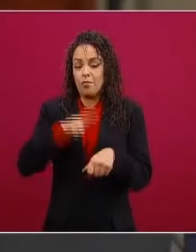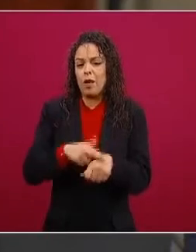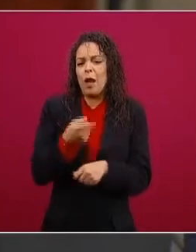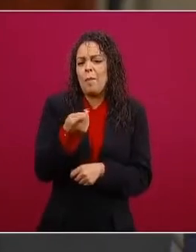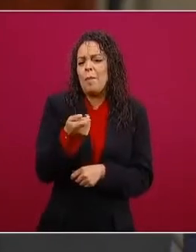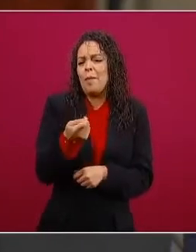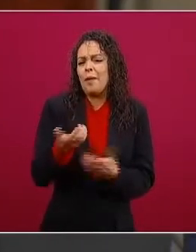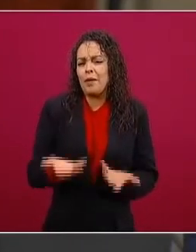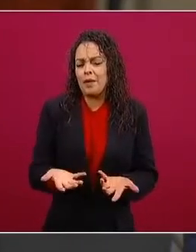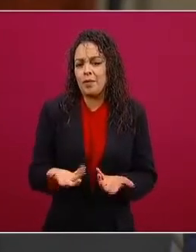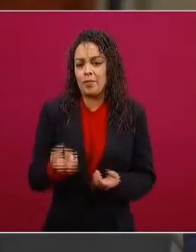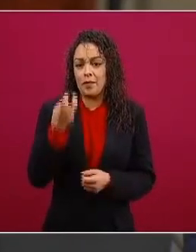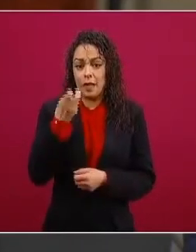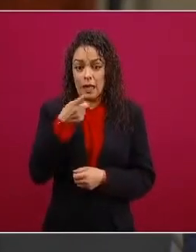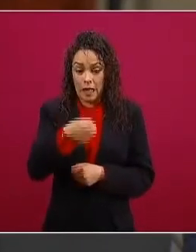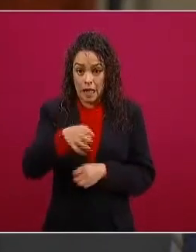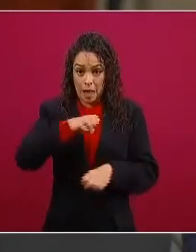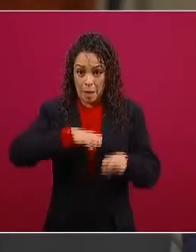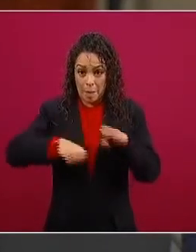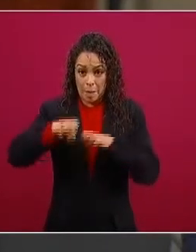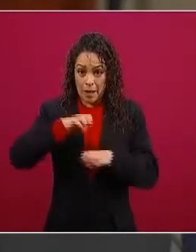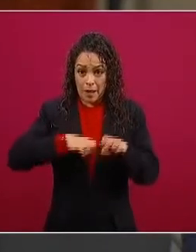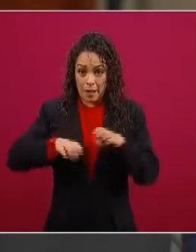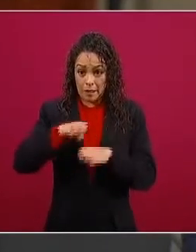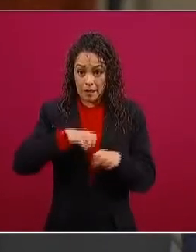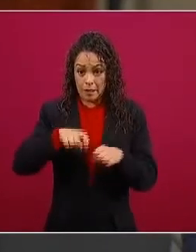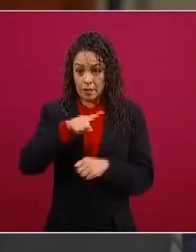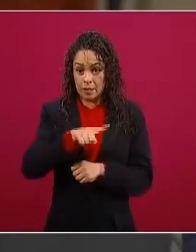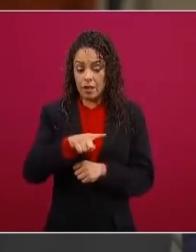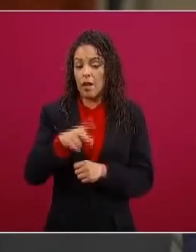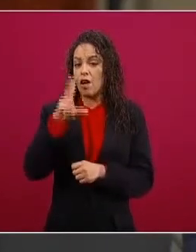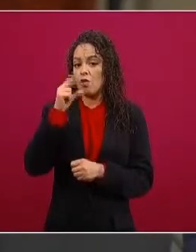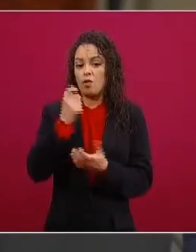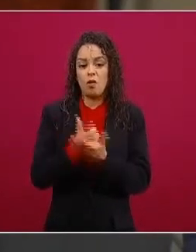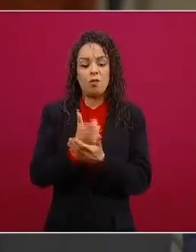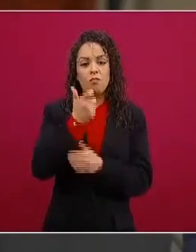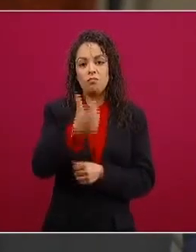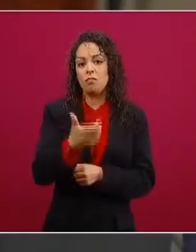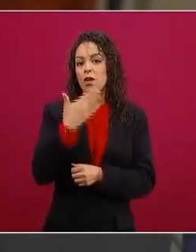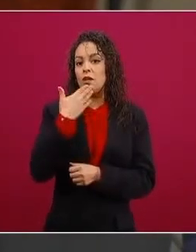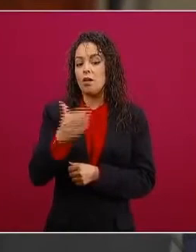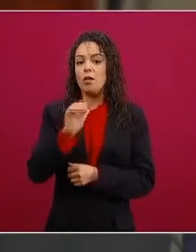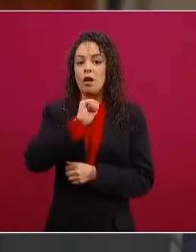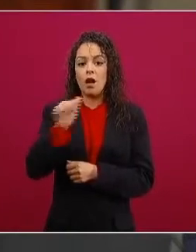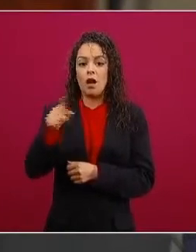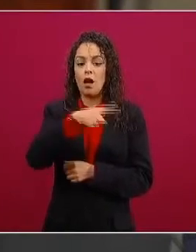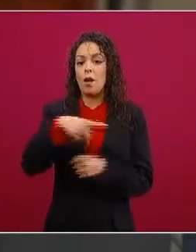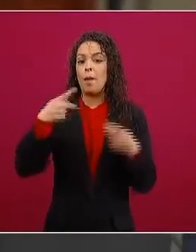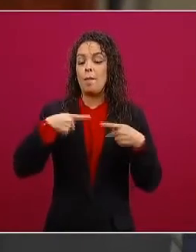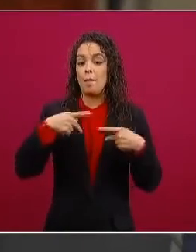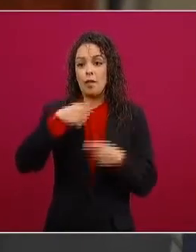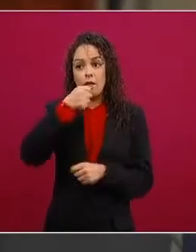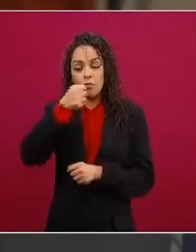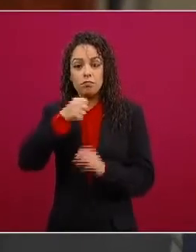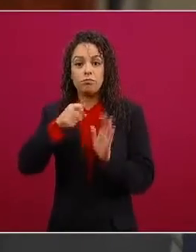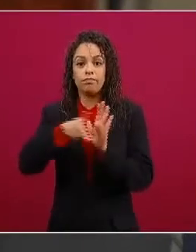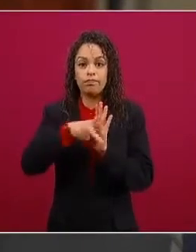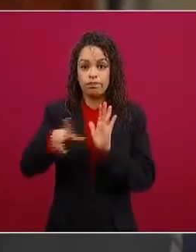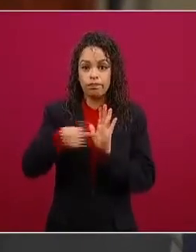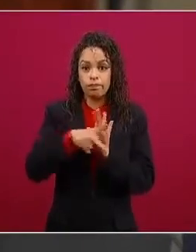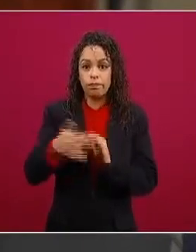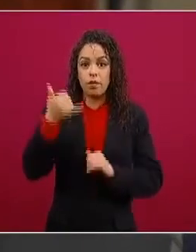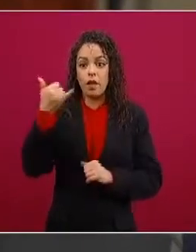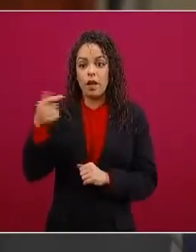porque este esta empresa además además tiene sueldos muy malos para su gente no sólo los reporteros sino para la gente en la